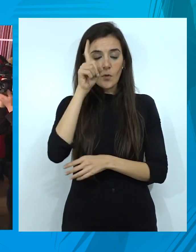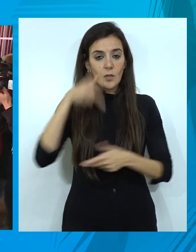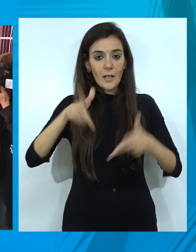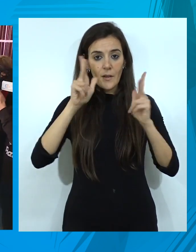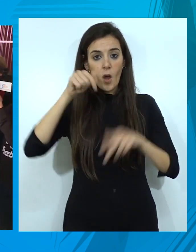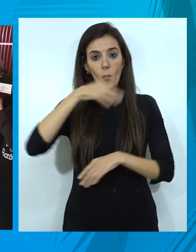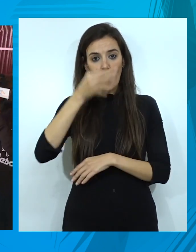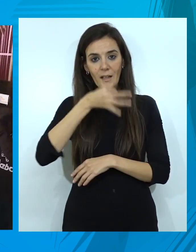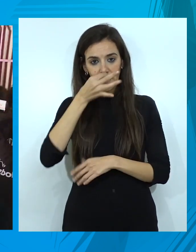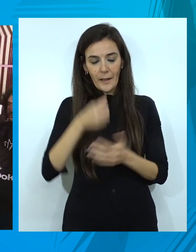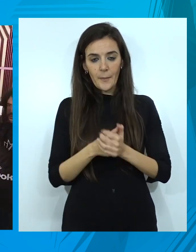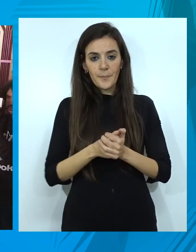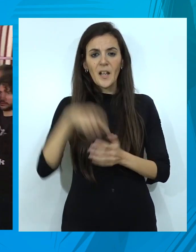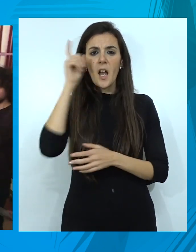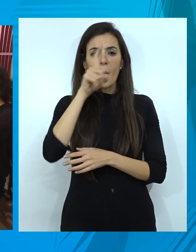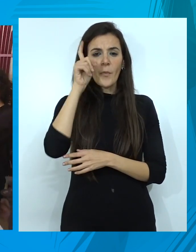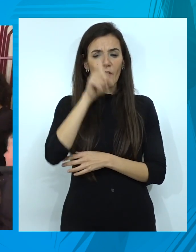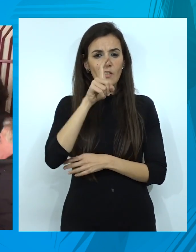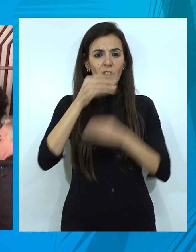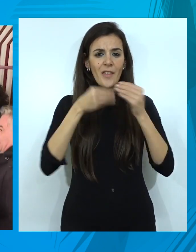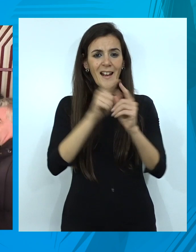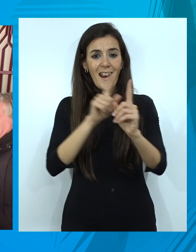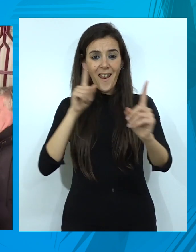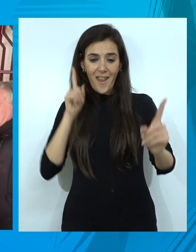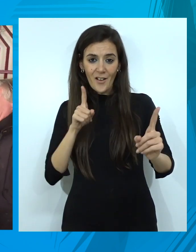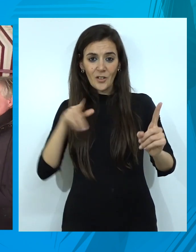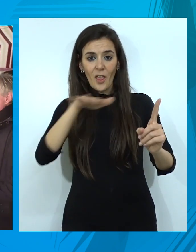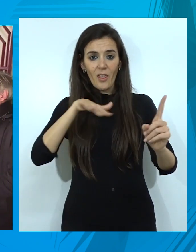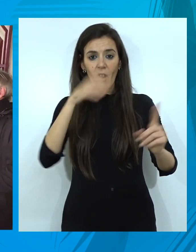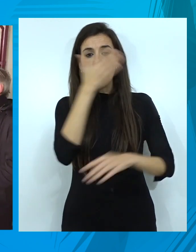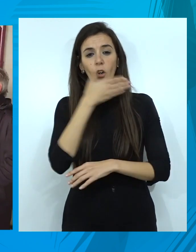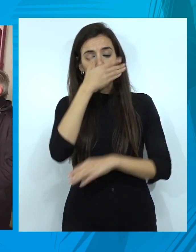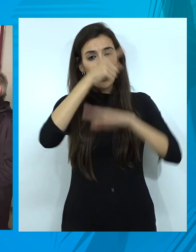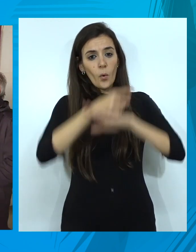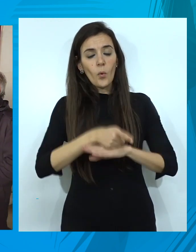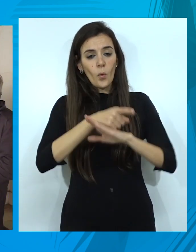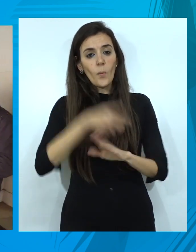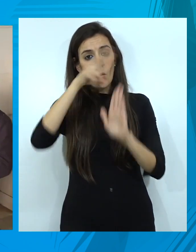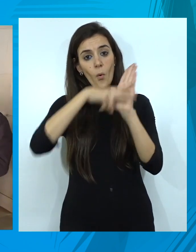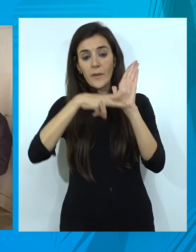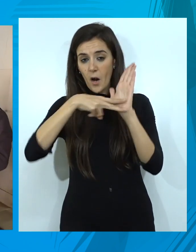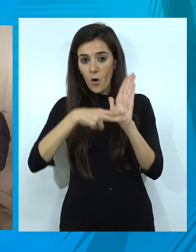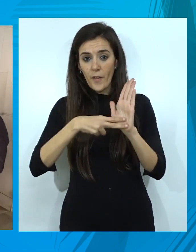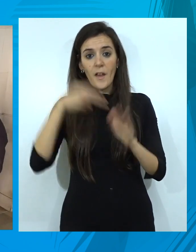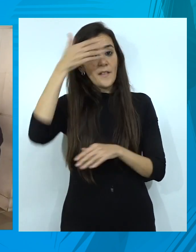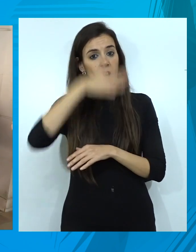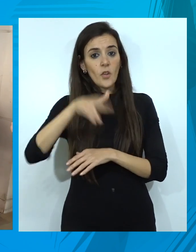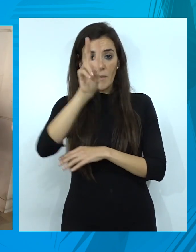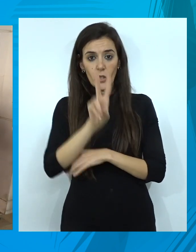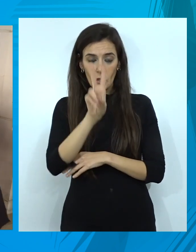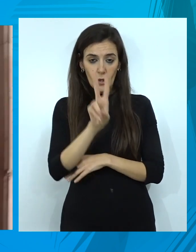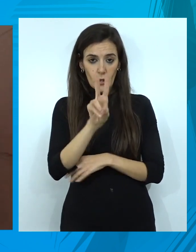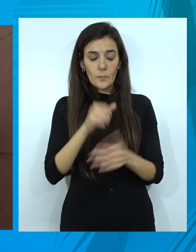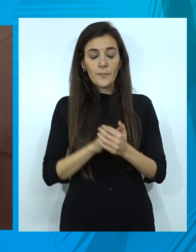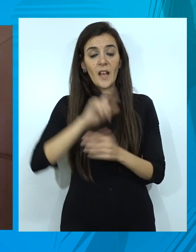quedaría en libertad esta tarde. El profesor deberá mantenerse alejado del centro educativo y cumplir una orden de alejamiento de las dos menores en